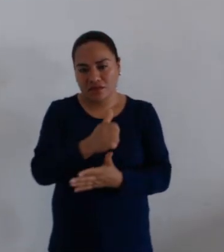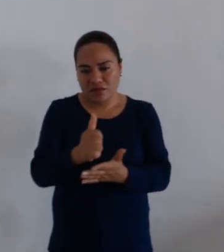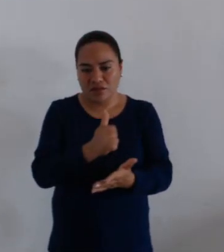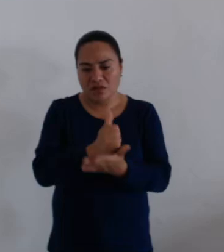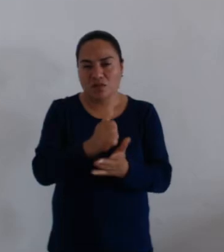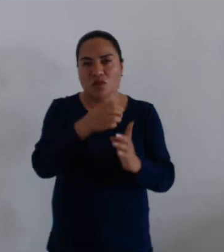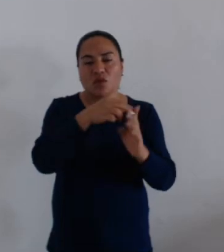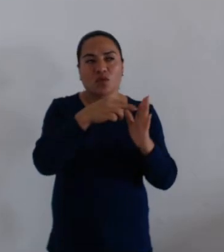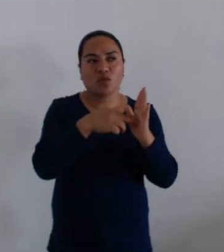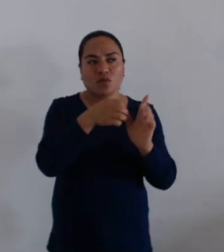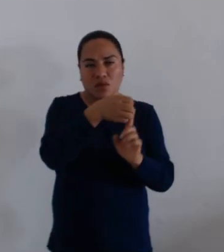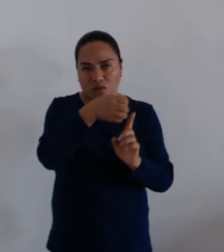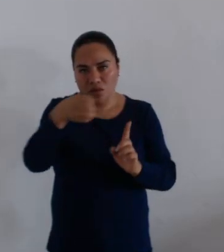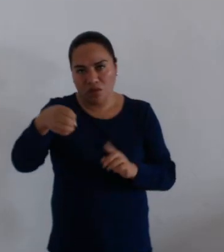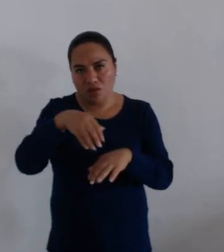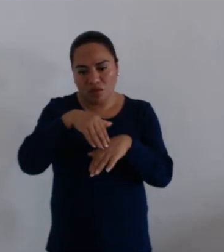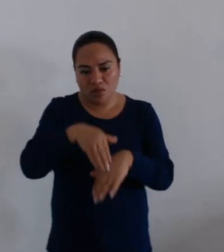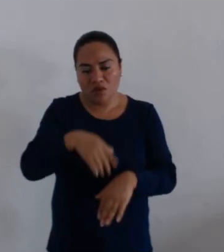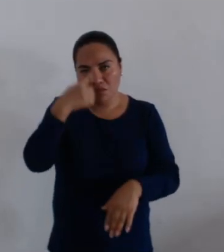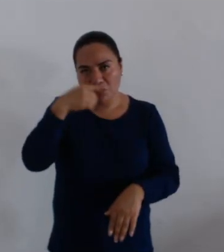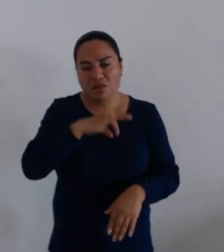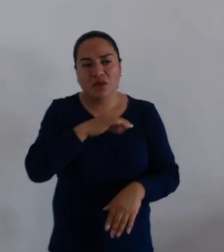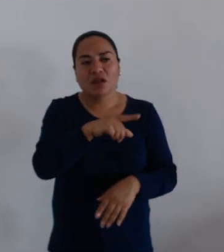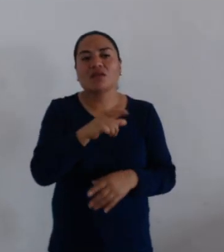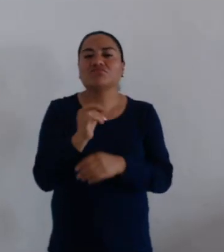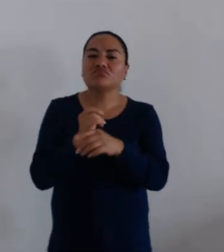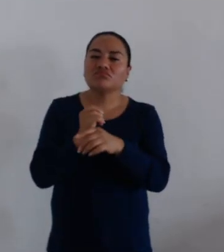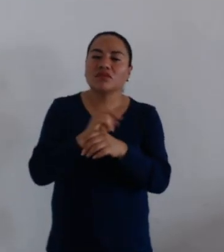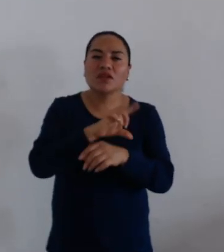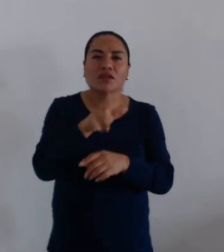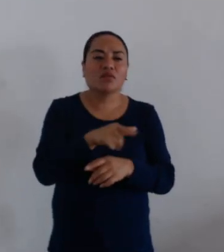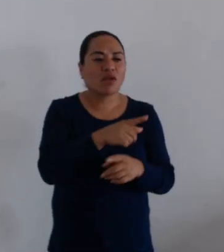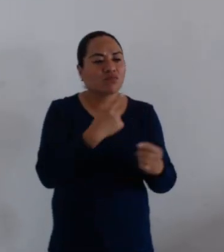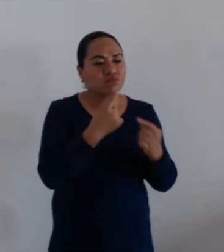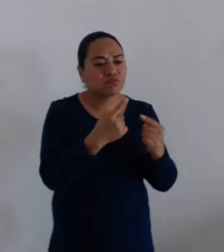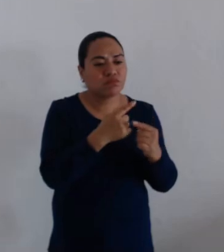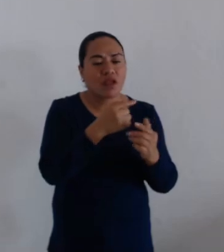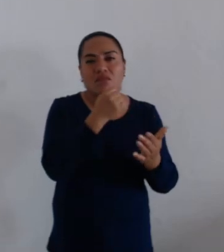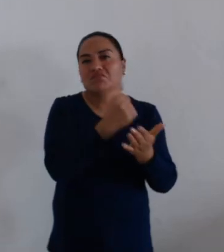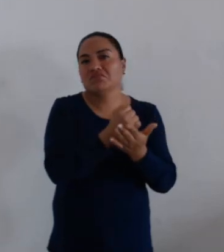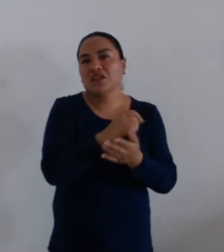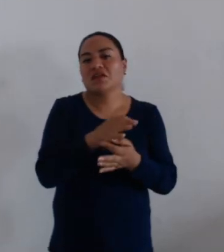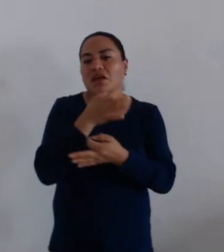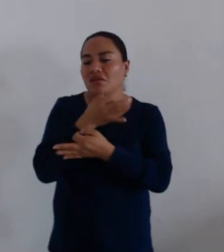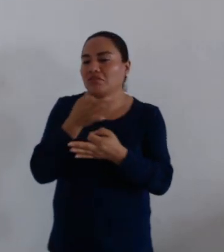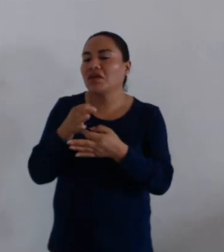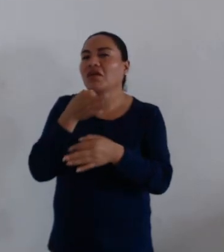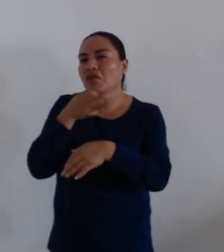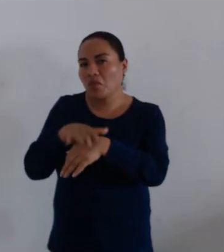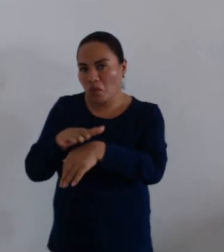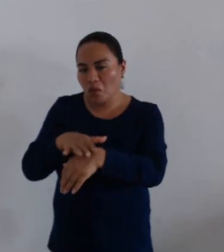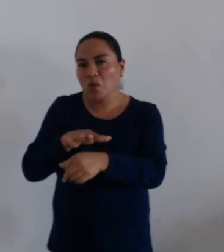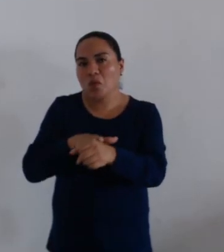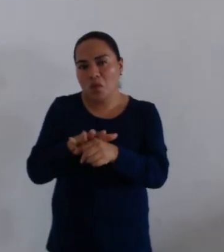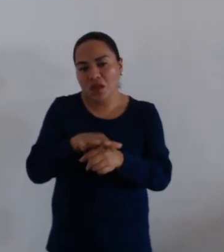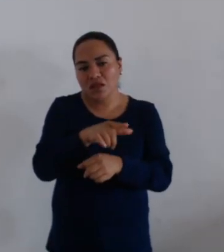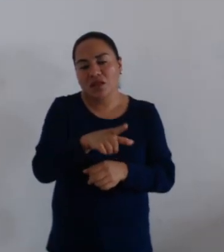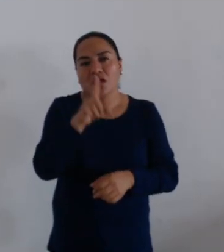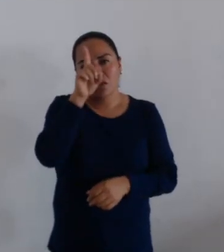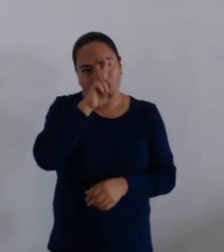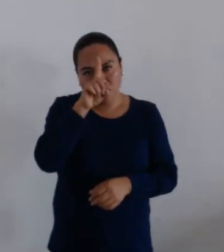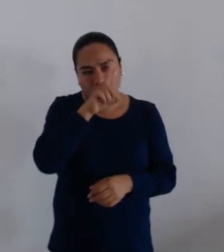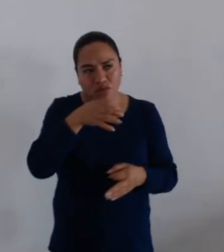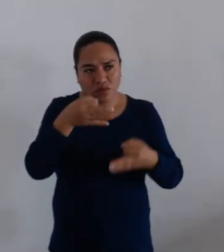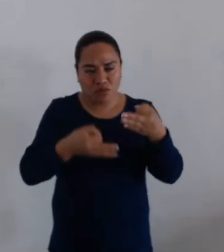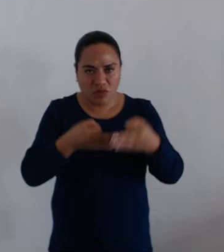y Nomenclatura Municipal para su estudio y dictaminación correspondiente, con el acompañamiento de la Consejería Jurídica y de la